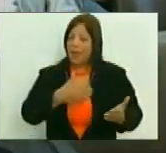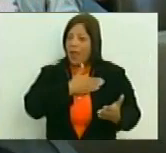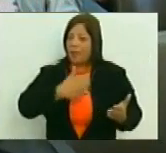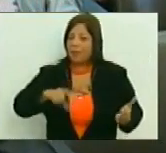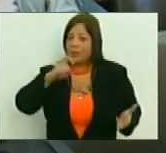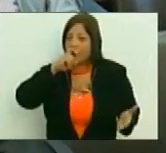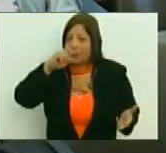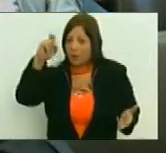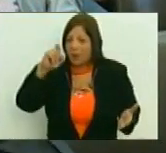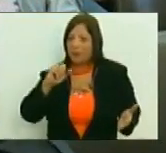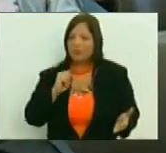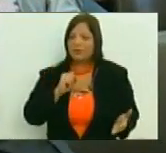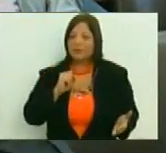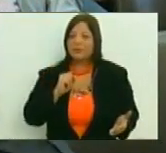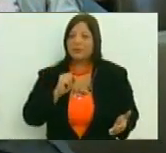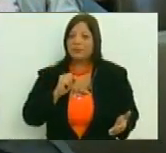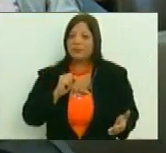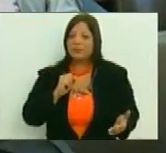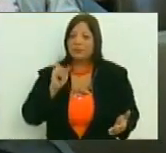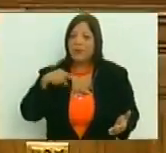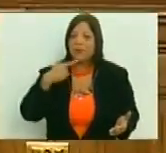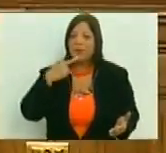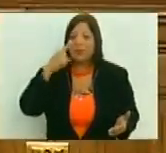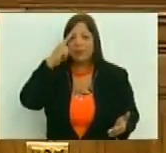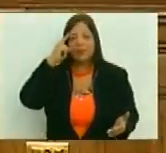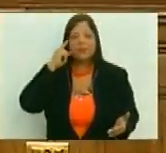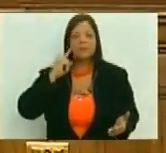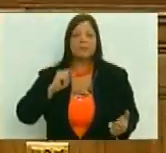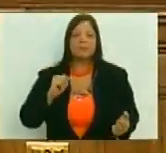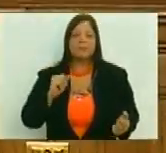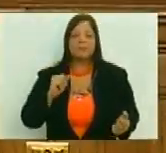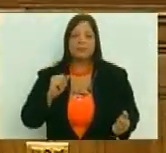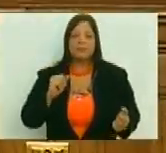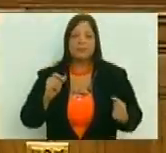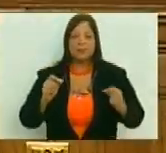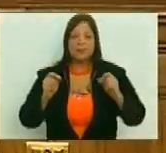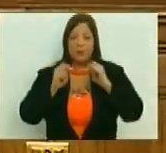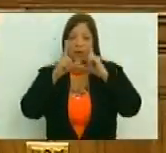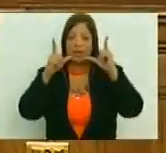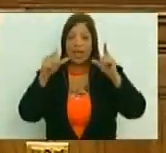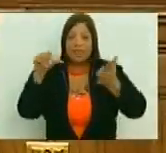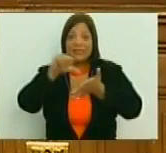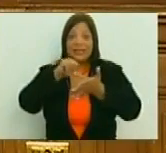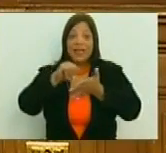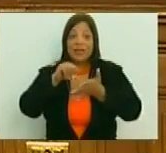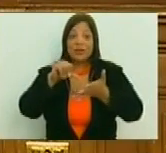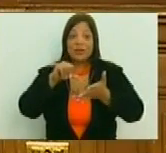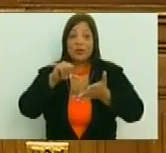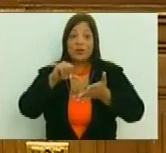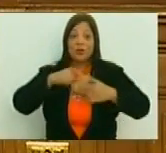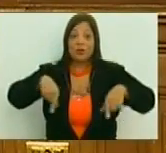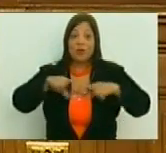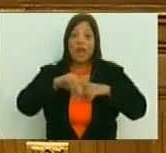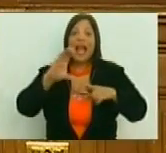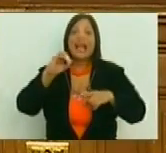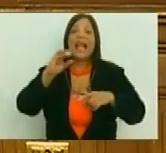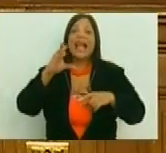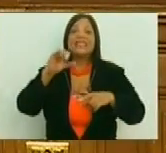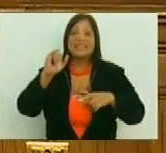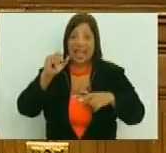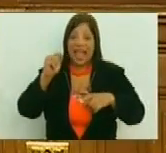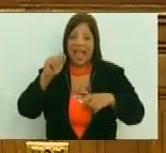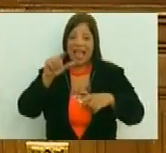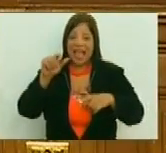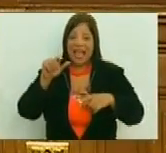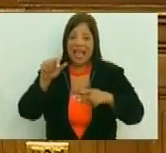Nicolás Maduro dijo en la inauguración del Centro Cultural Socialista a Parque Caixa que